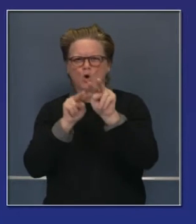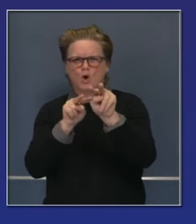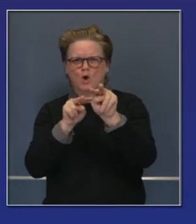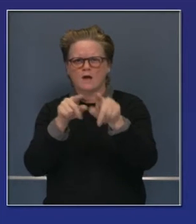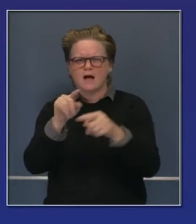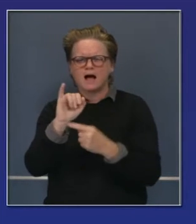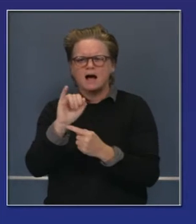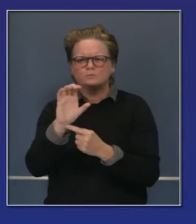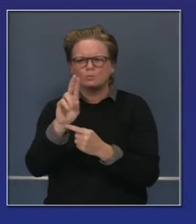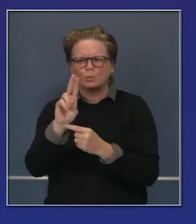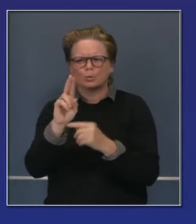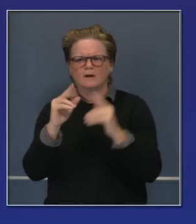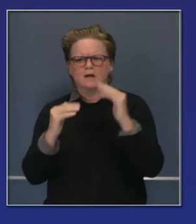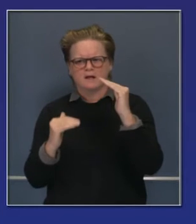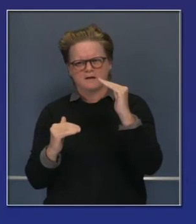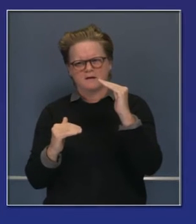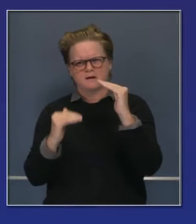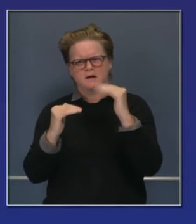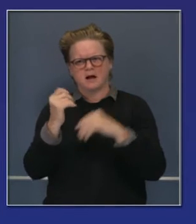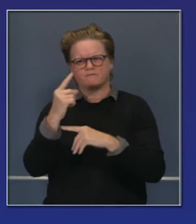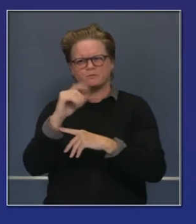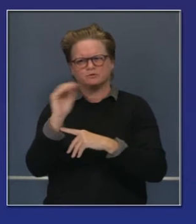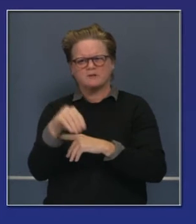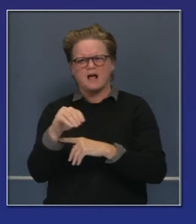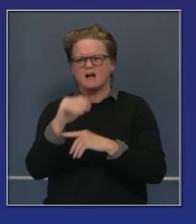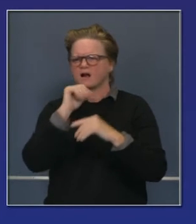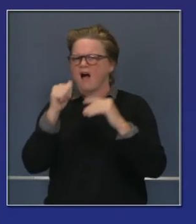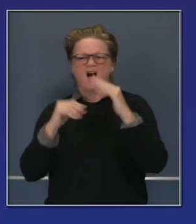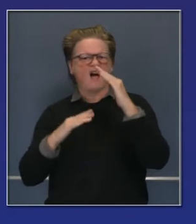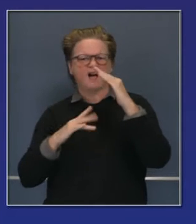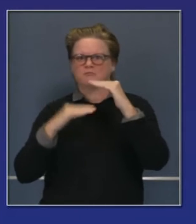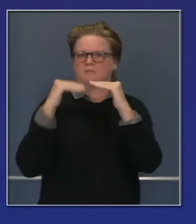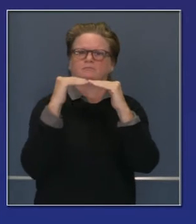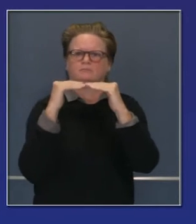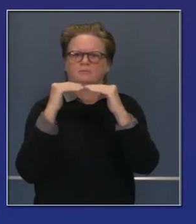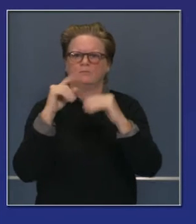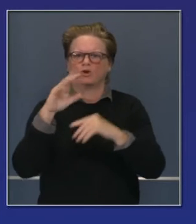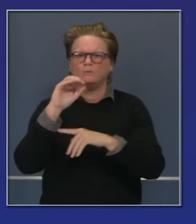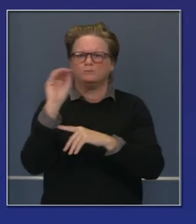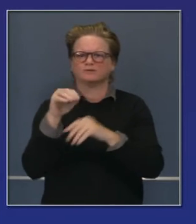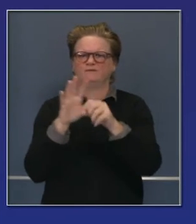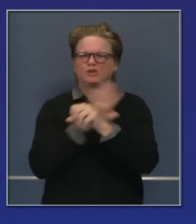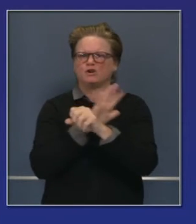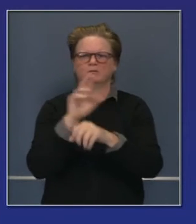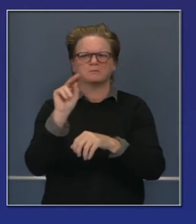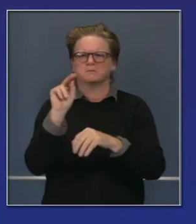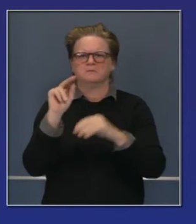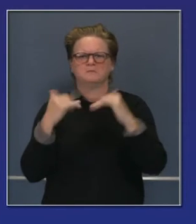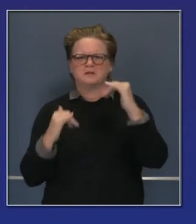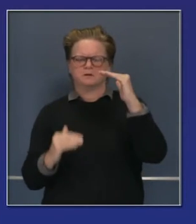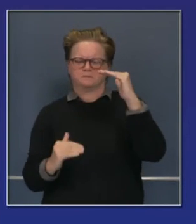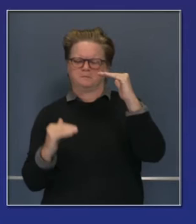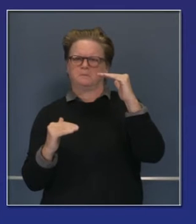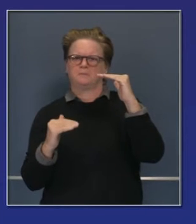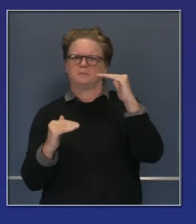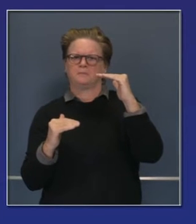atención crítica. Es como un 11% de las camas disponibles en unidades de cuidados intensivos.